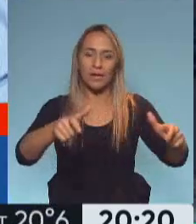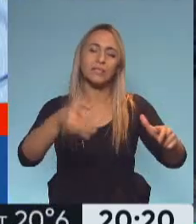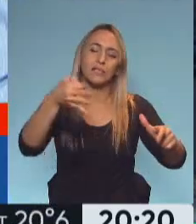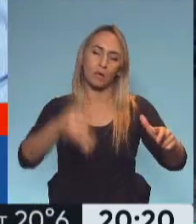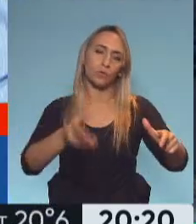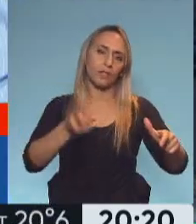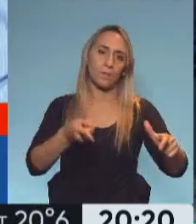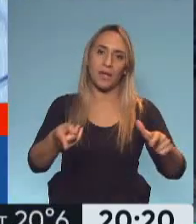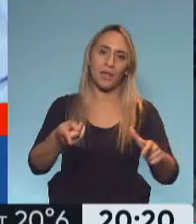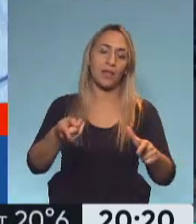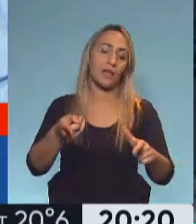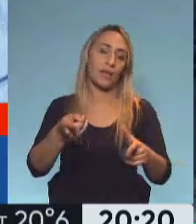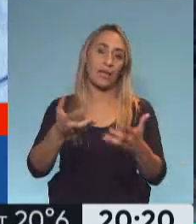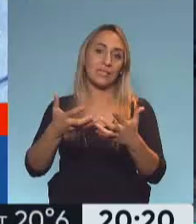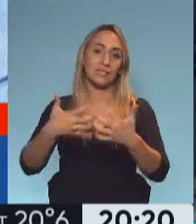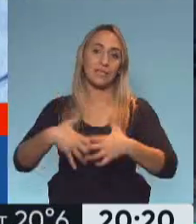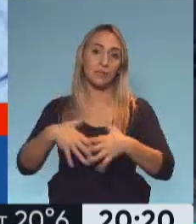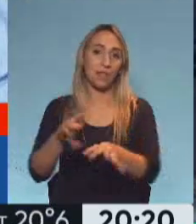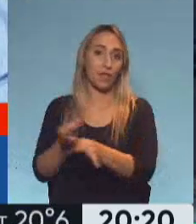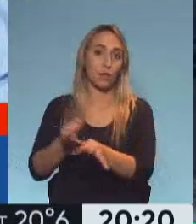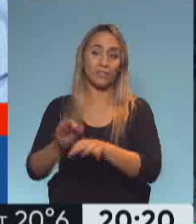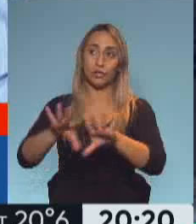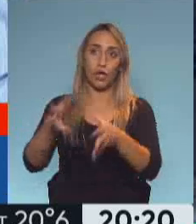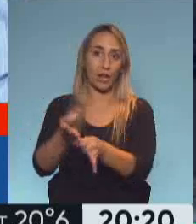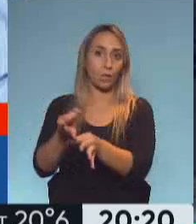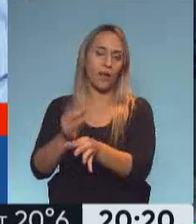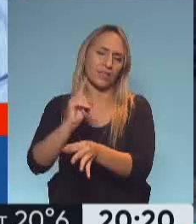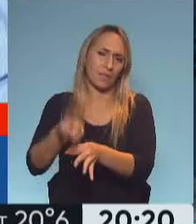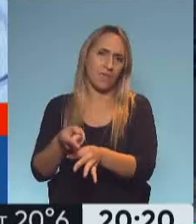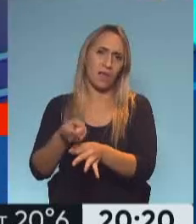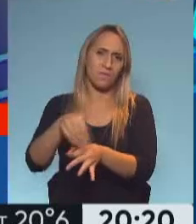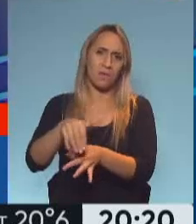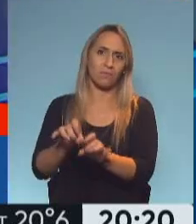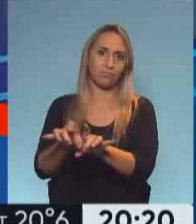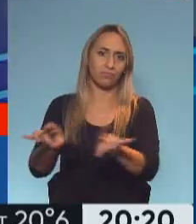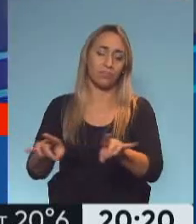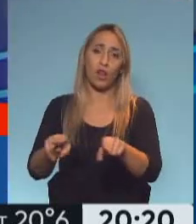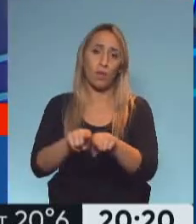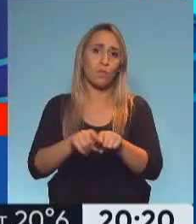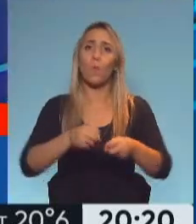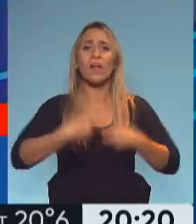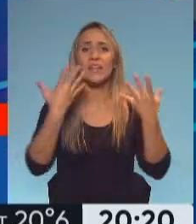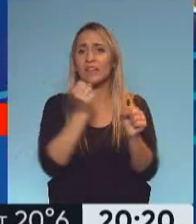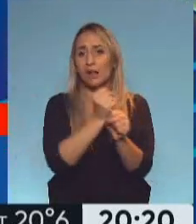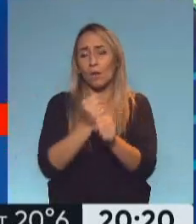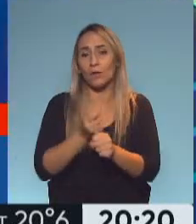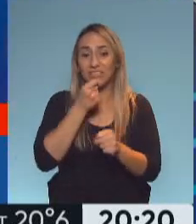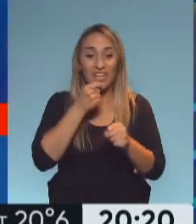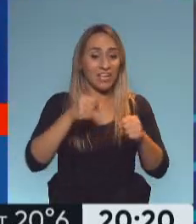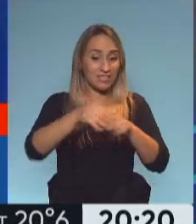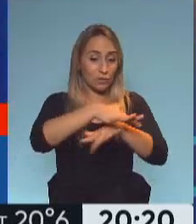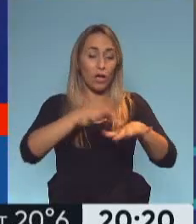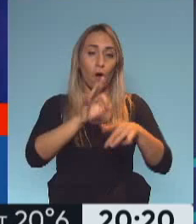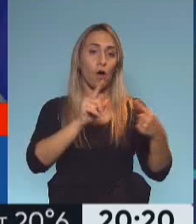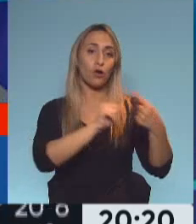impactar en el sistema educativo, como va a impactar en cualquier otra actividad que se desempeñe y que implique la circulación y el contacto